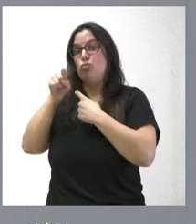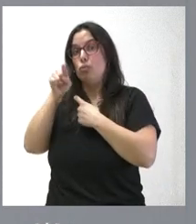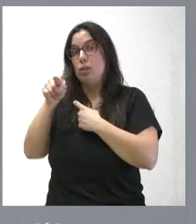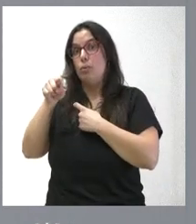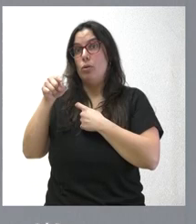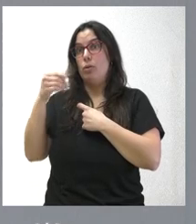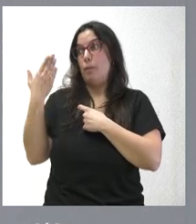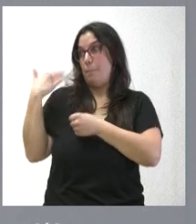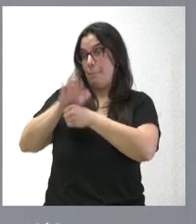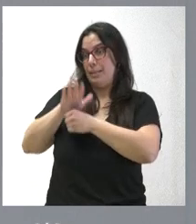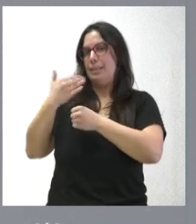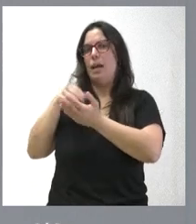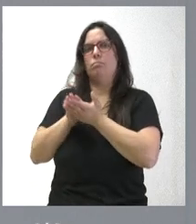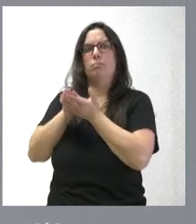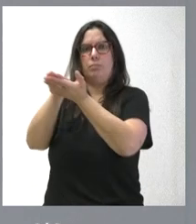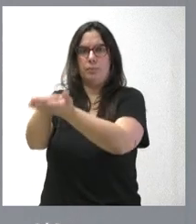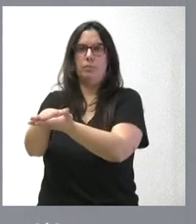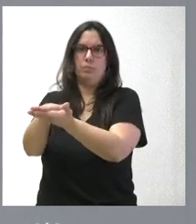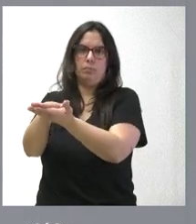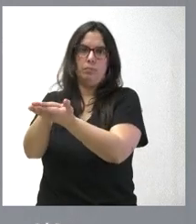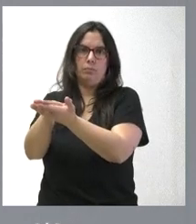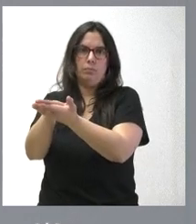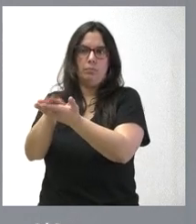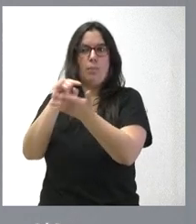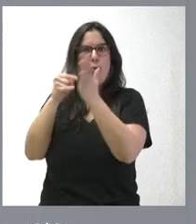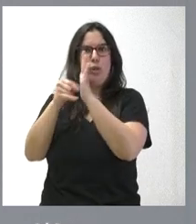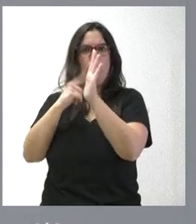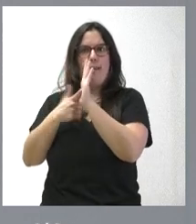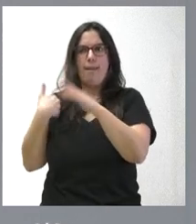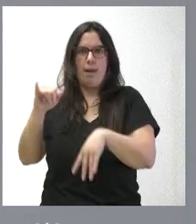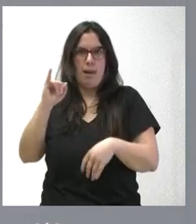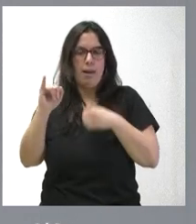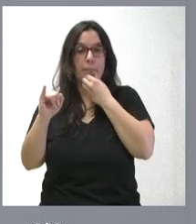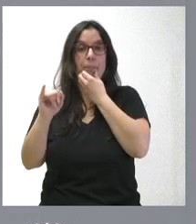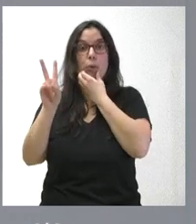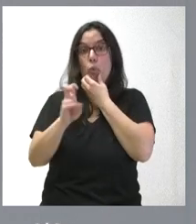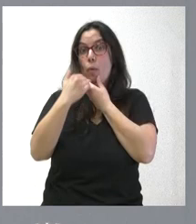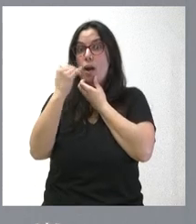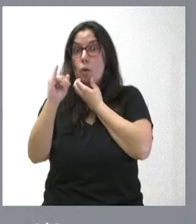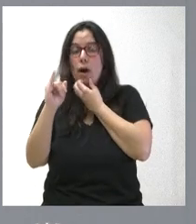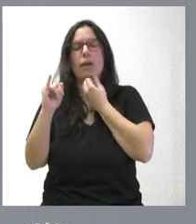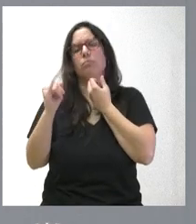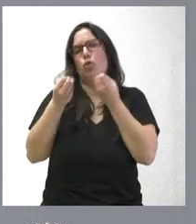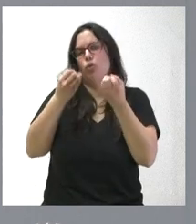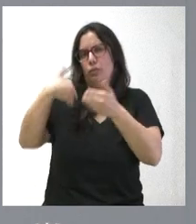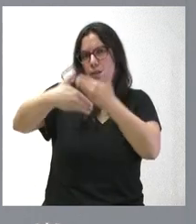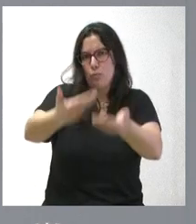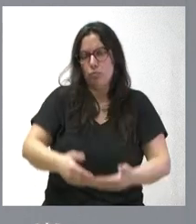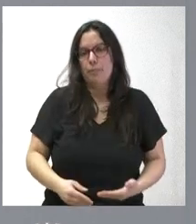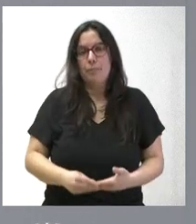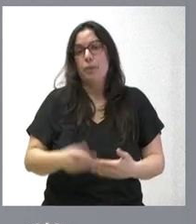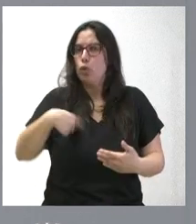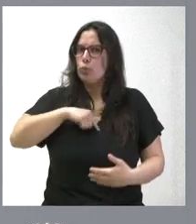martes tiene este proyecto de ley y, en cuanto haya novedad, le seguiremos informando. Tenemos claramente nuestra